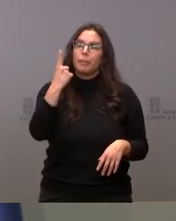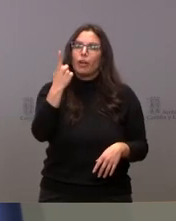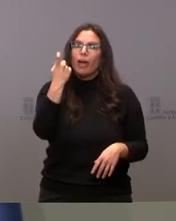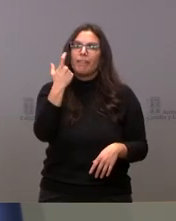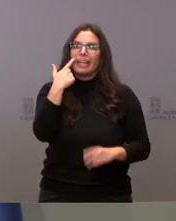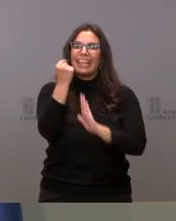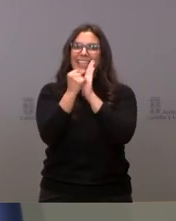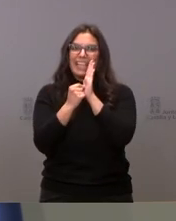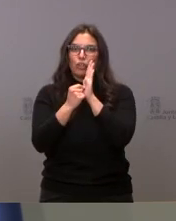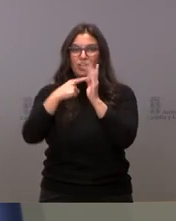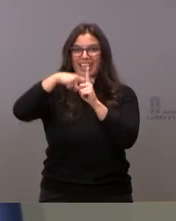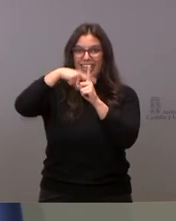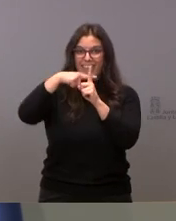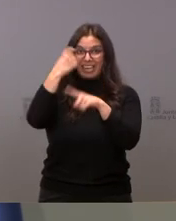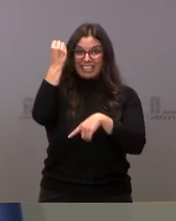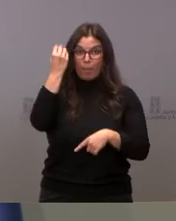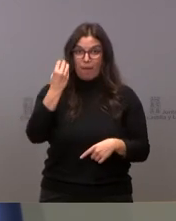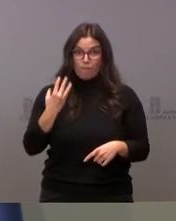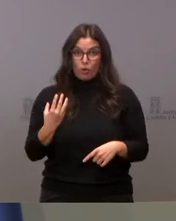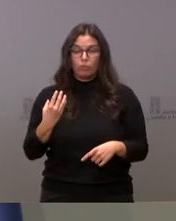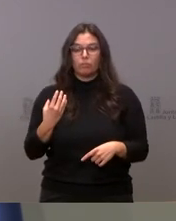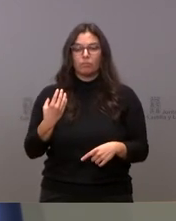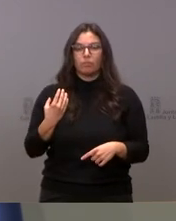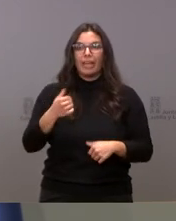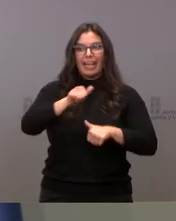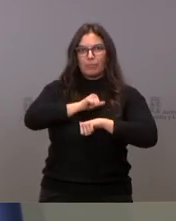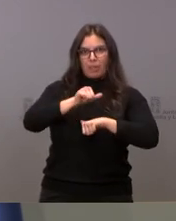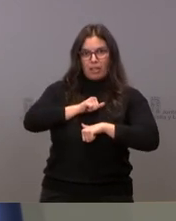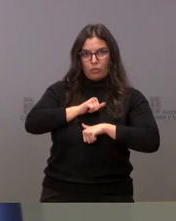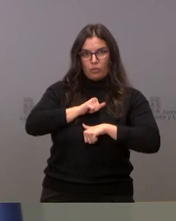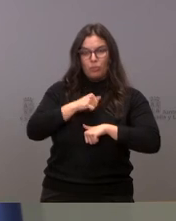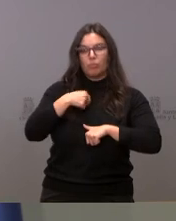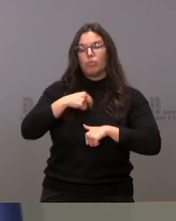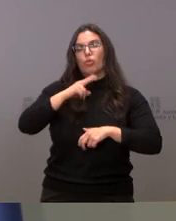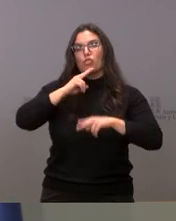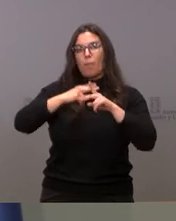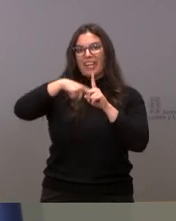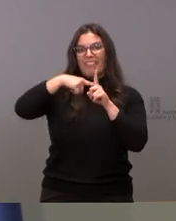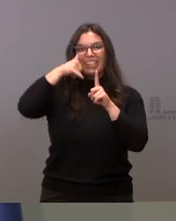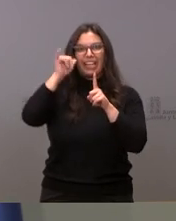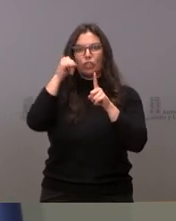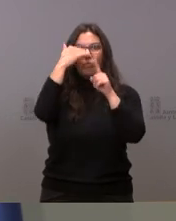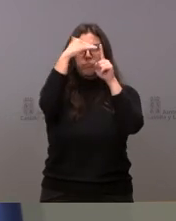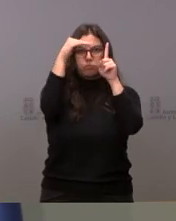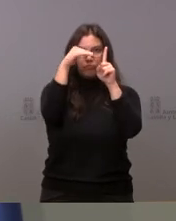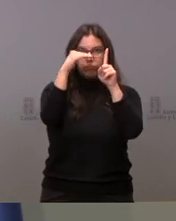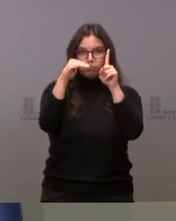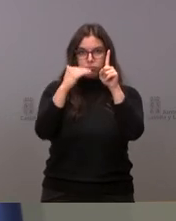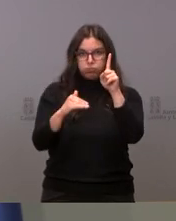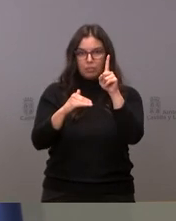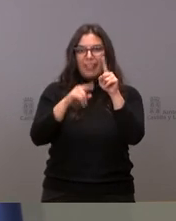con unas distintas denominaciones de niveles de riesgo, con distintos indicadores.